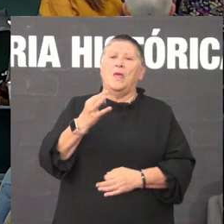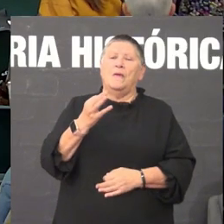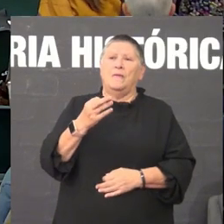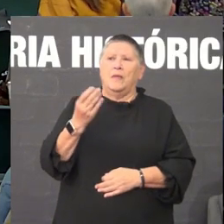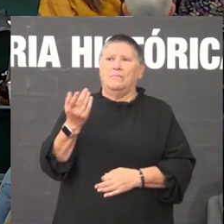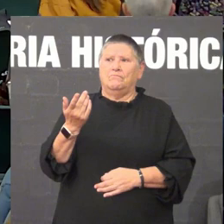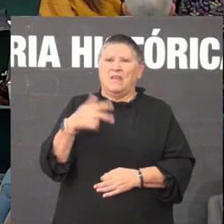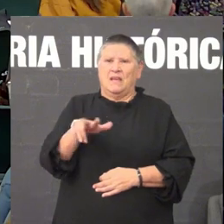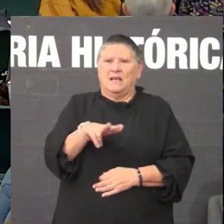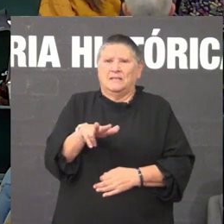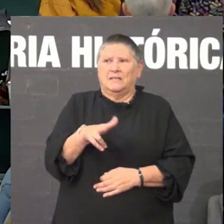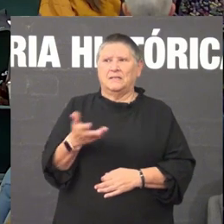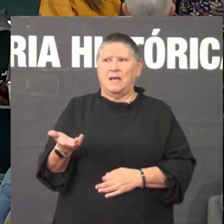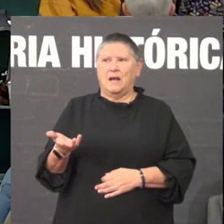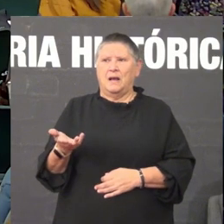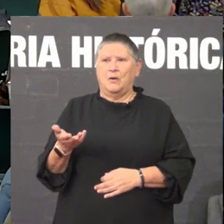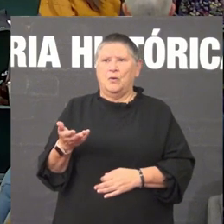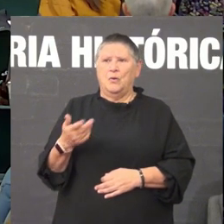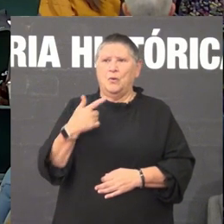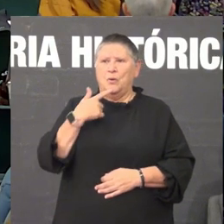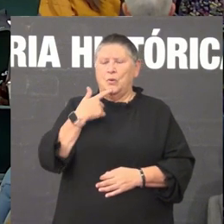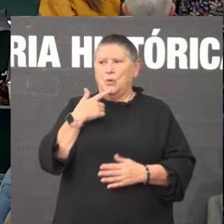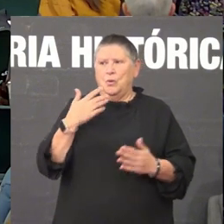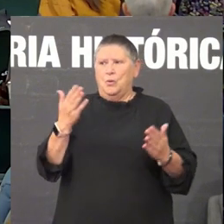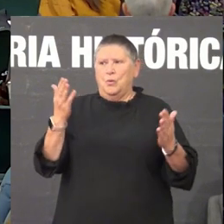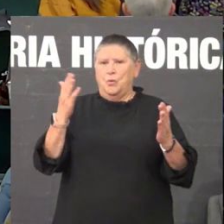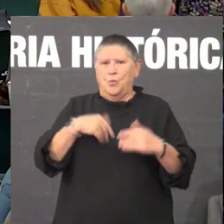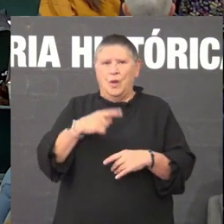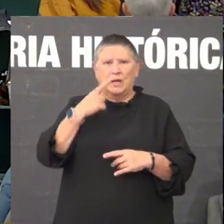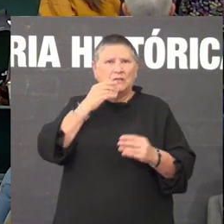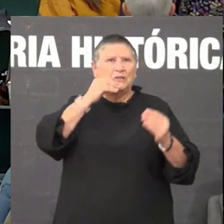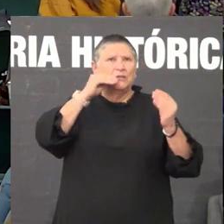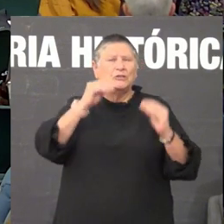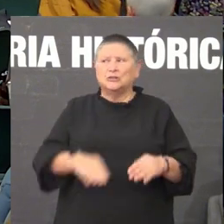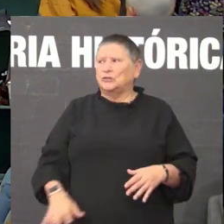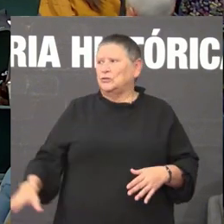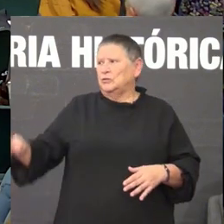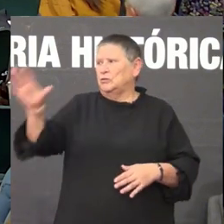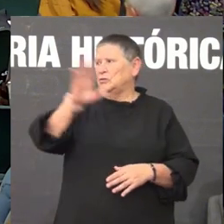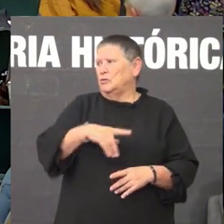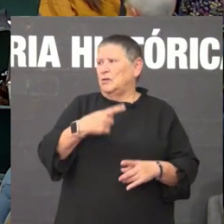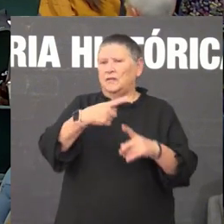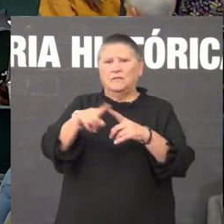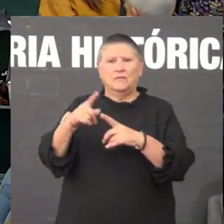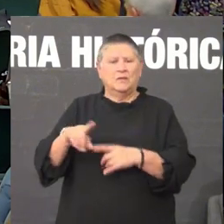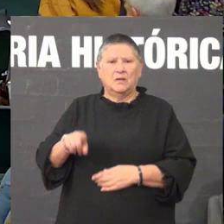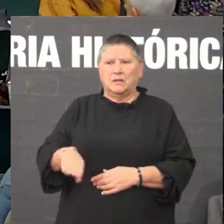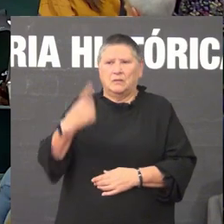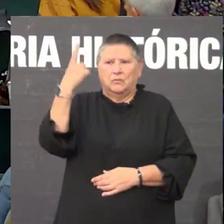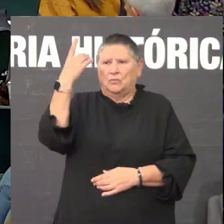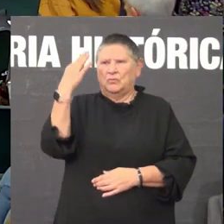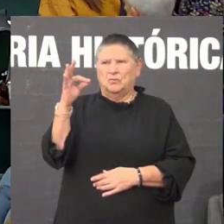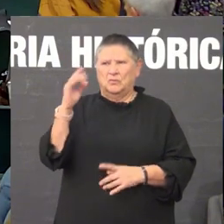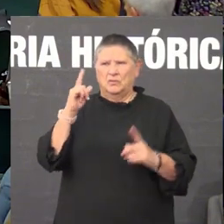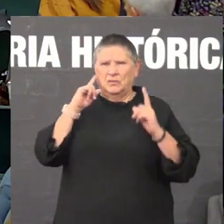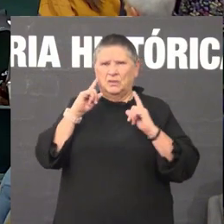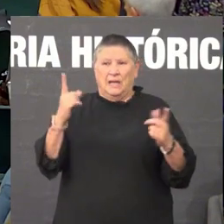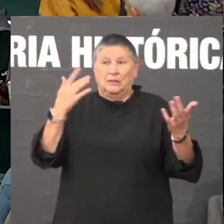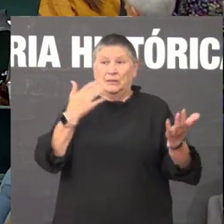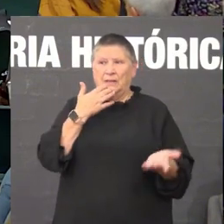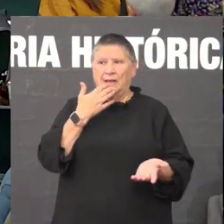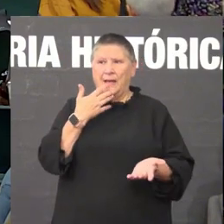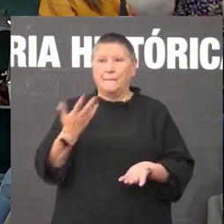non hai outro territorio no estado que feixe nada parecido nin na historia da autonomía se chegou a facer nada parecido non? por un exemplo